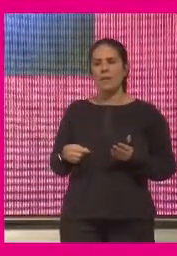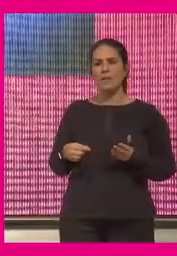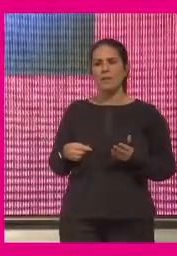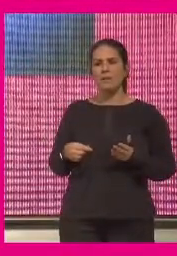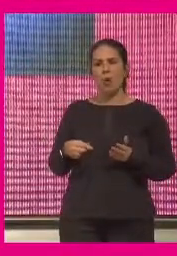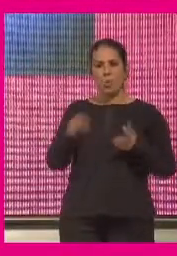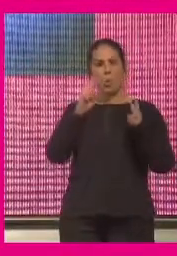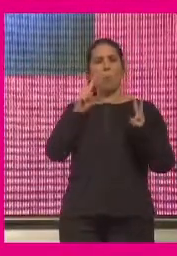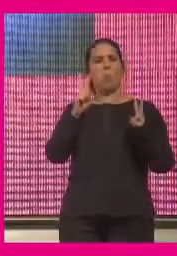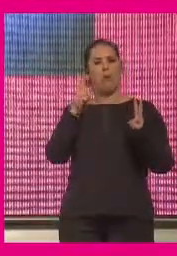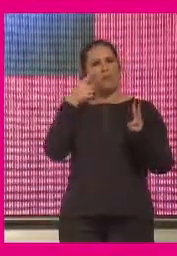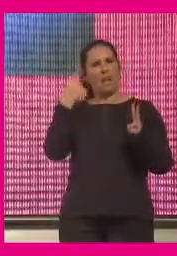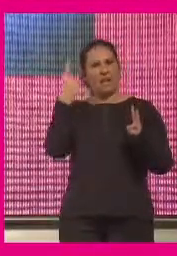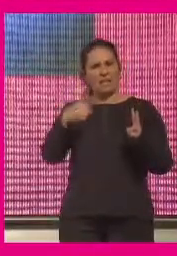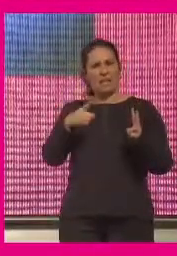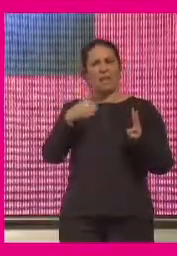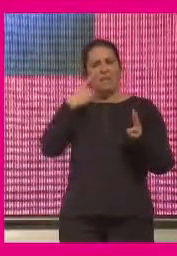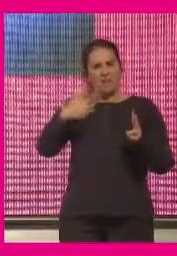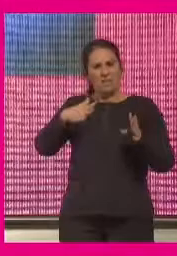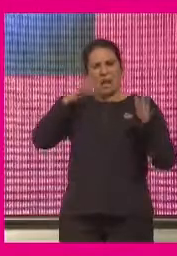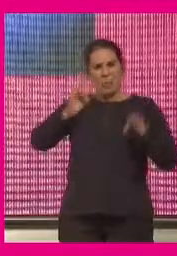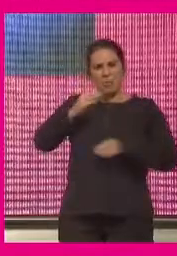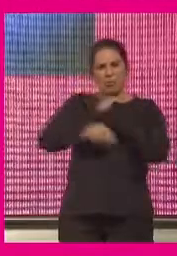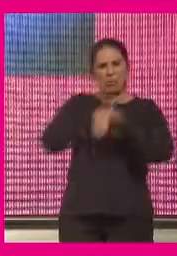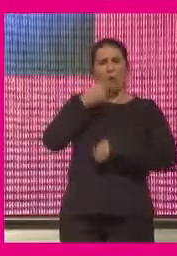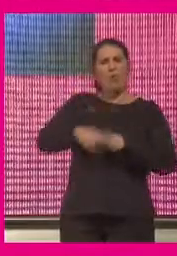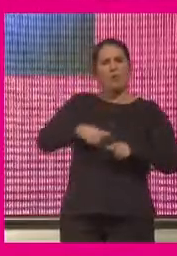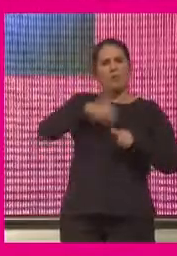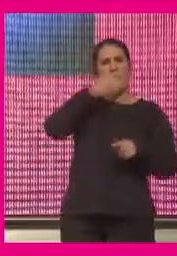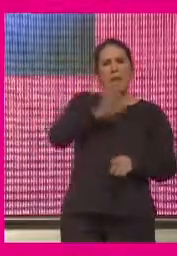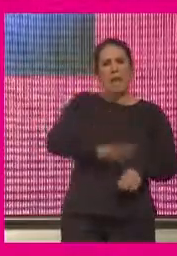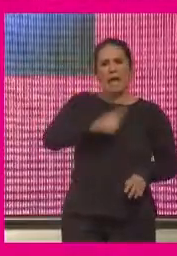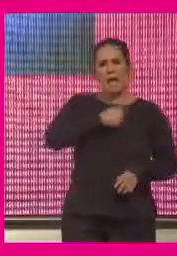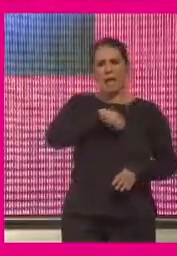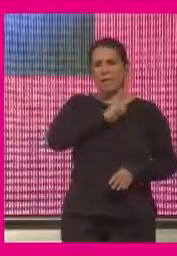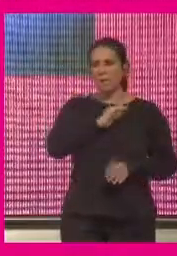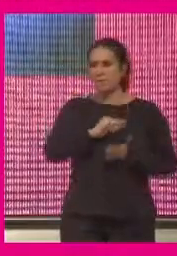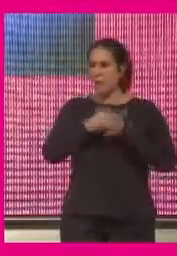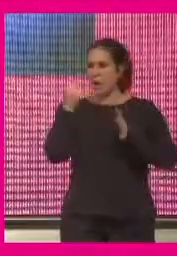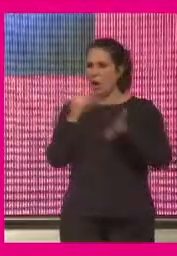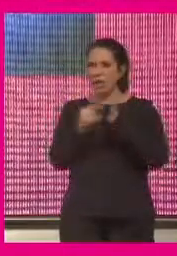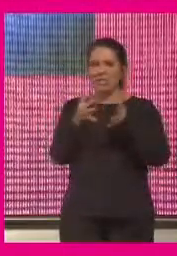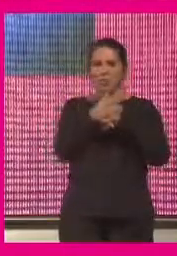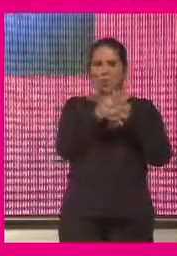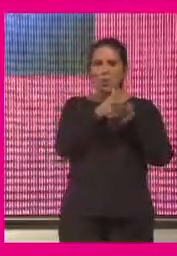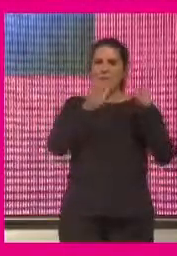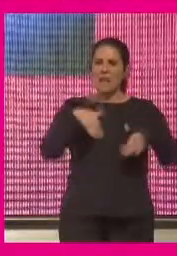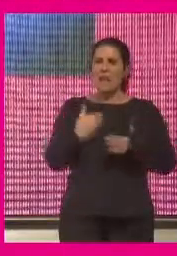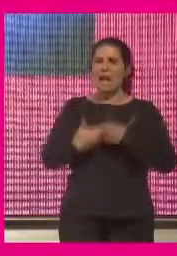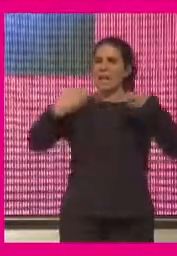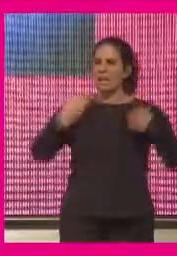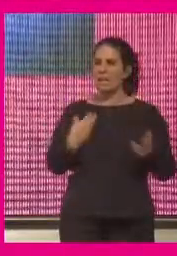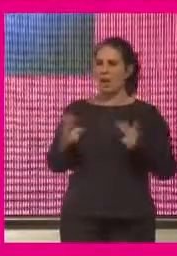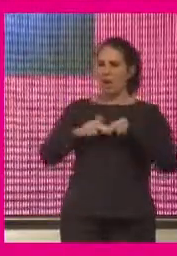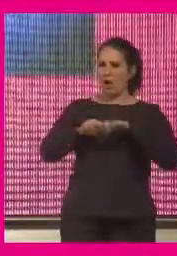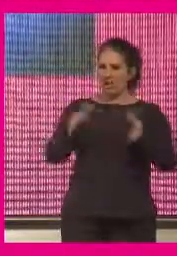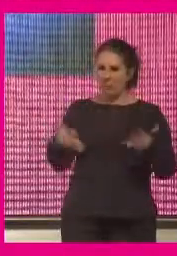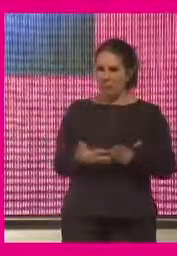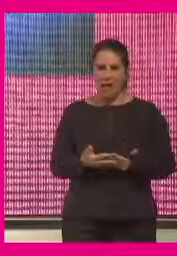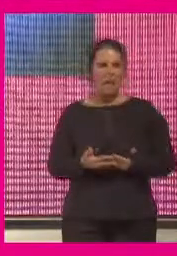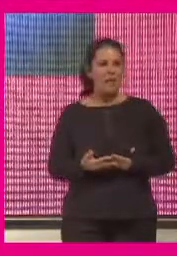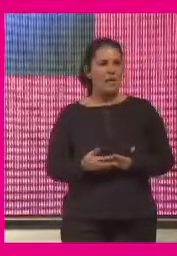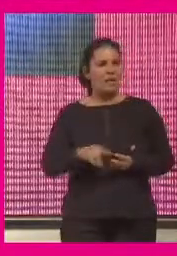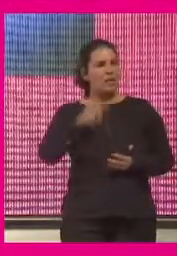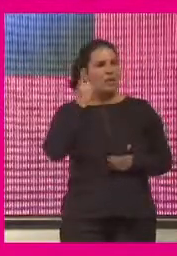cosas bien en nuestro país en temas digitales nos hemos dotado de unas infraestructuras tecnológicas que han garantizado esta conectividad hemos